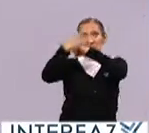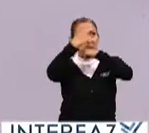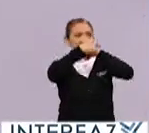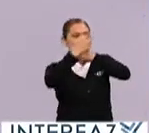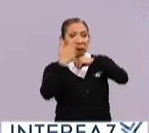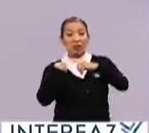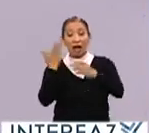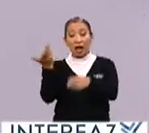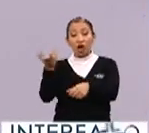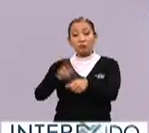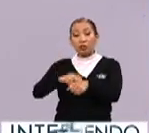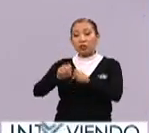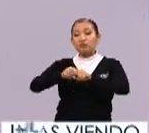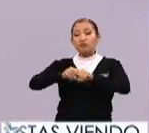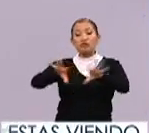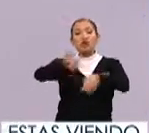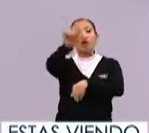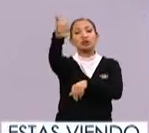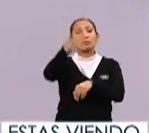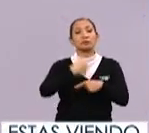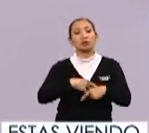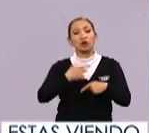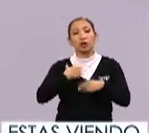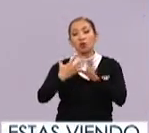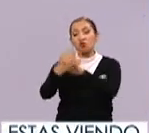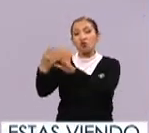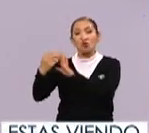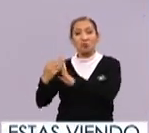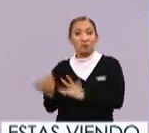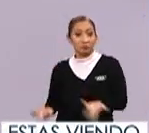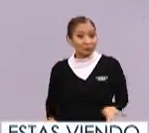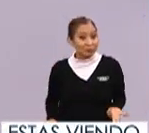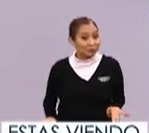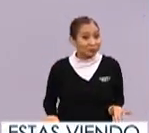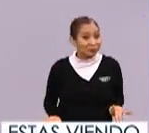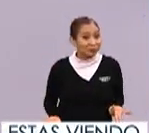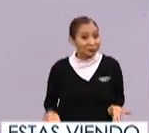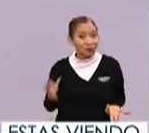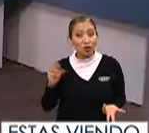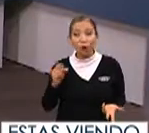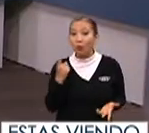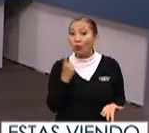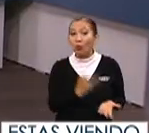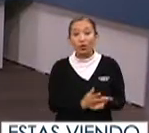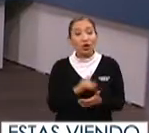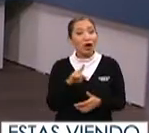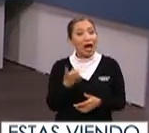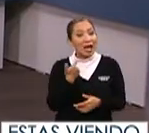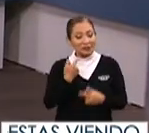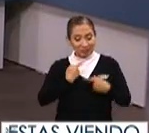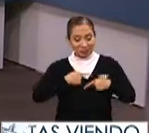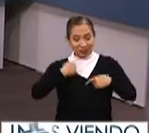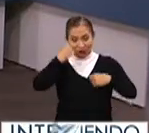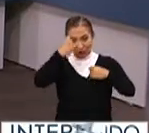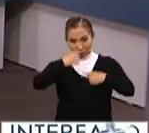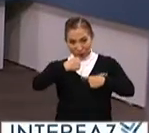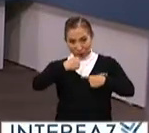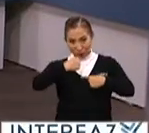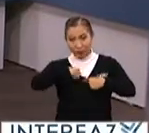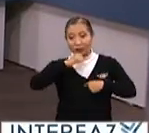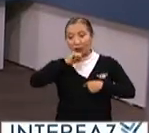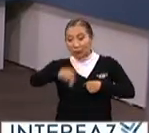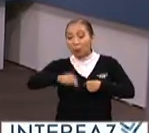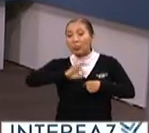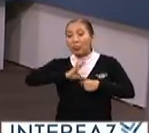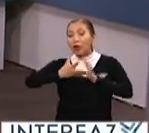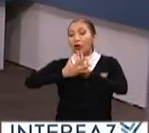hospital se puede esparcir hacia otros pacientes que puedan ser susceptibles entonces no solo lleva las consecuencias el paciente que lo está tomando